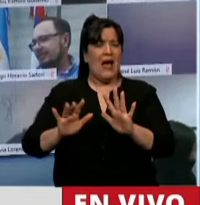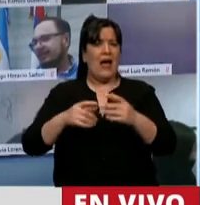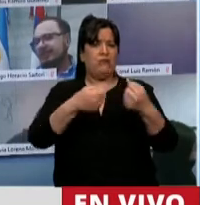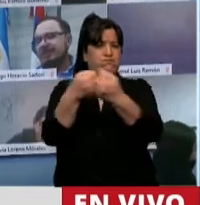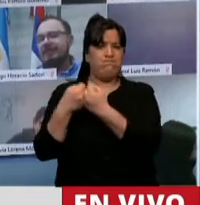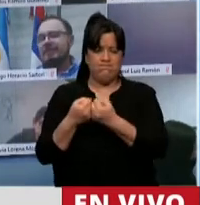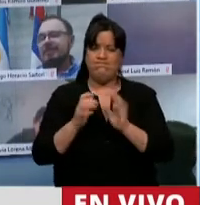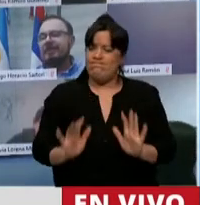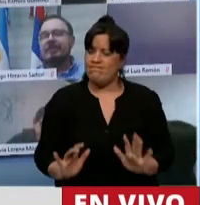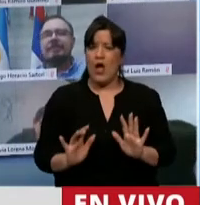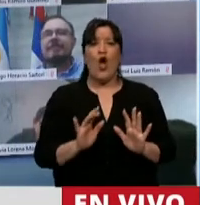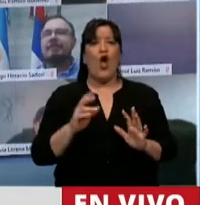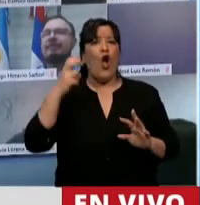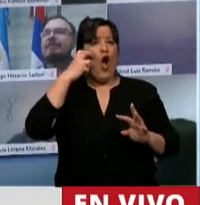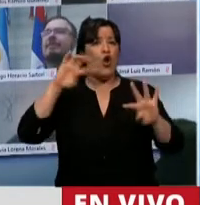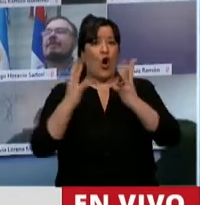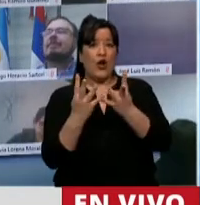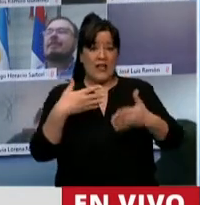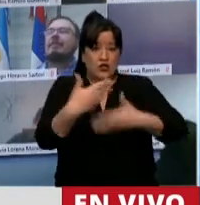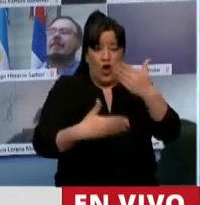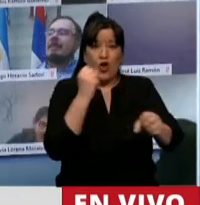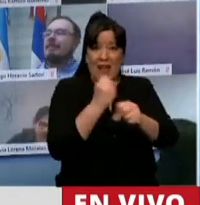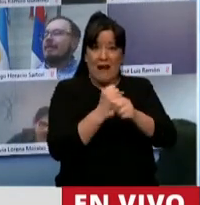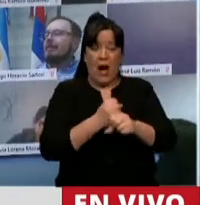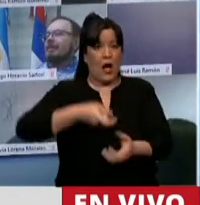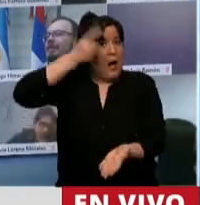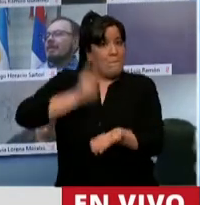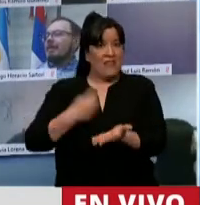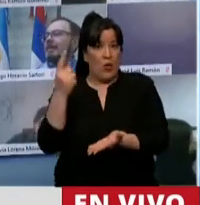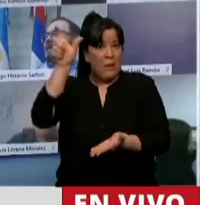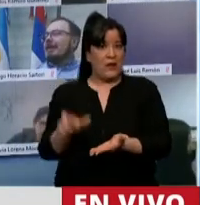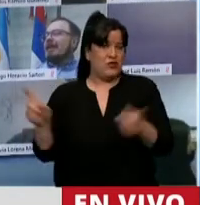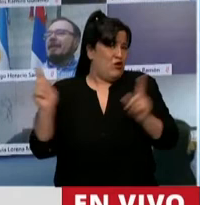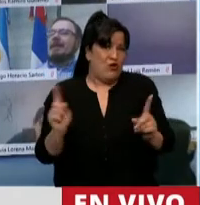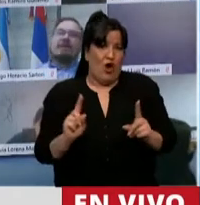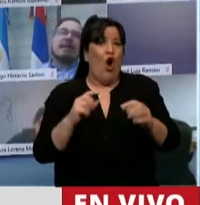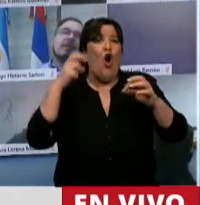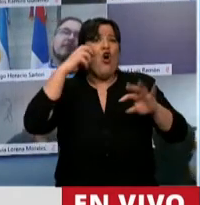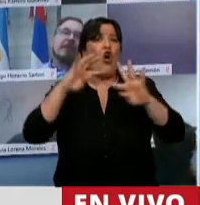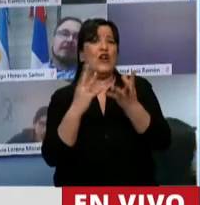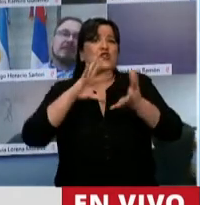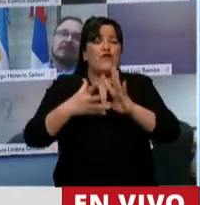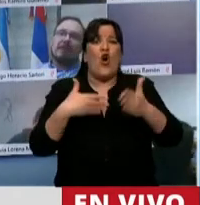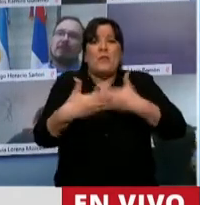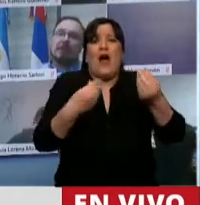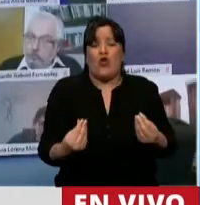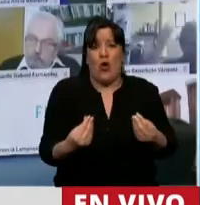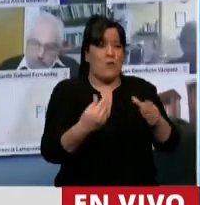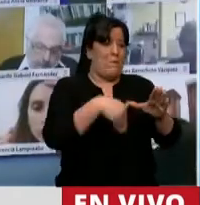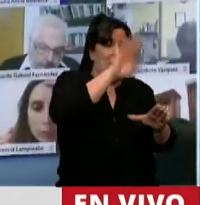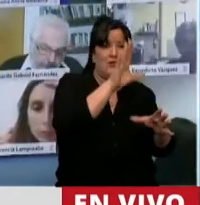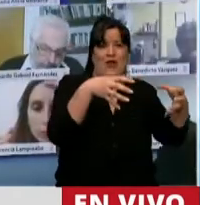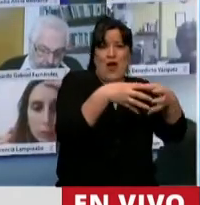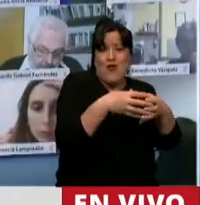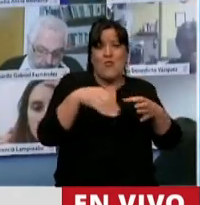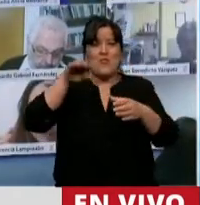El Congreso no funciona por imposición. El Congreso funciona por mayorías y minorías. De hecho, el Congreso es el lugar donde nosotros y